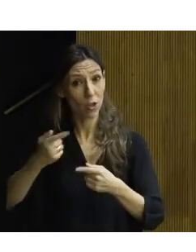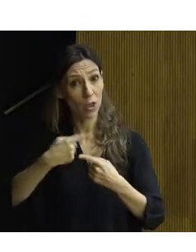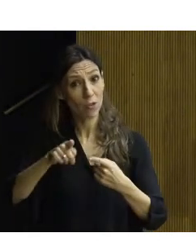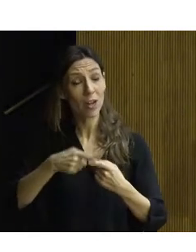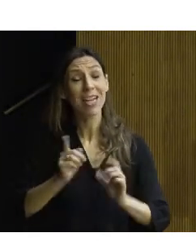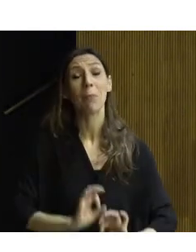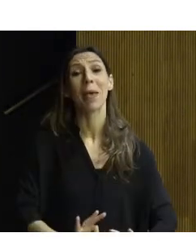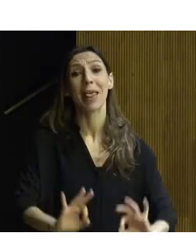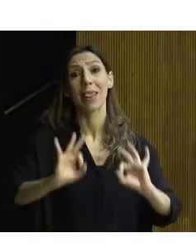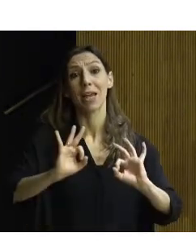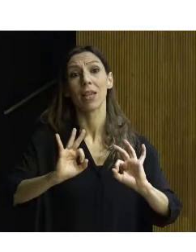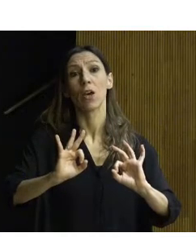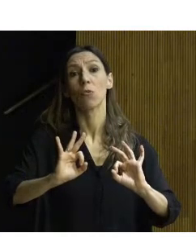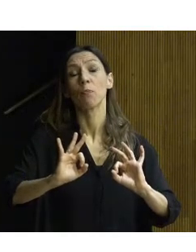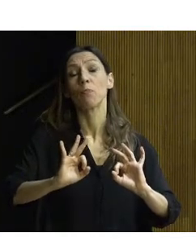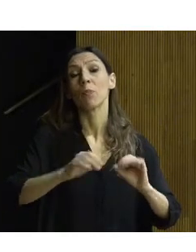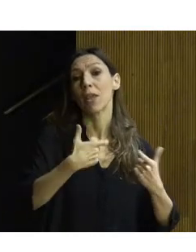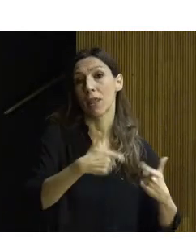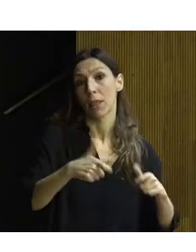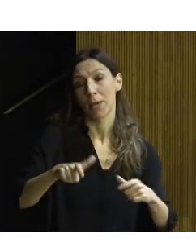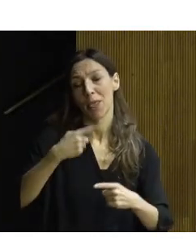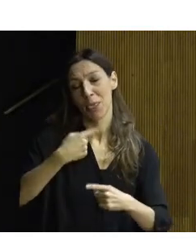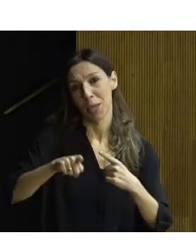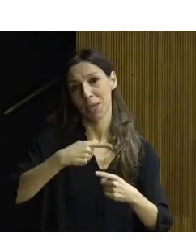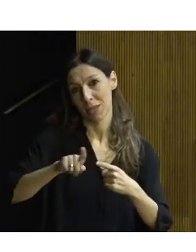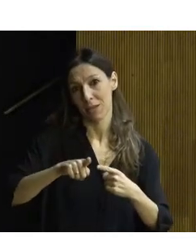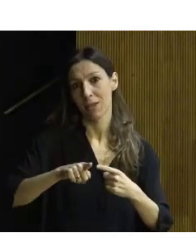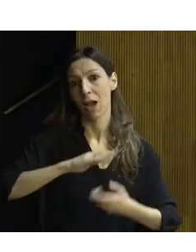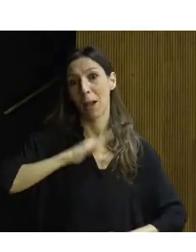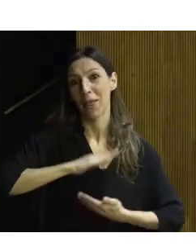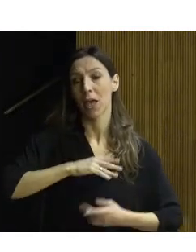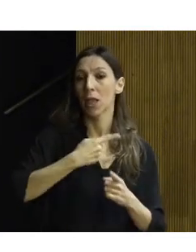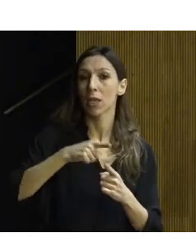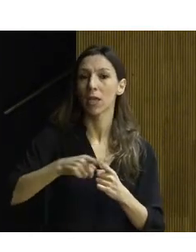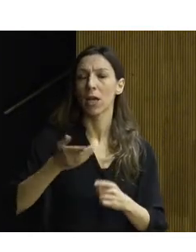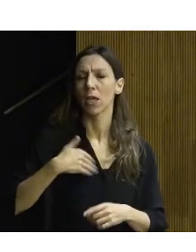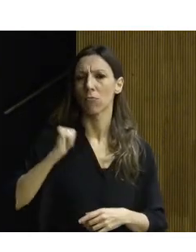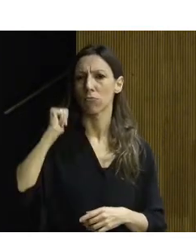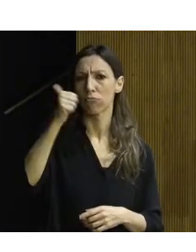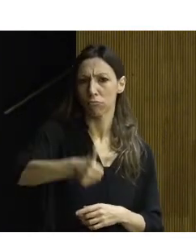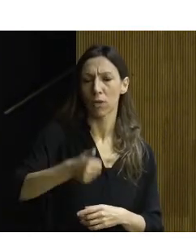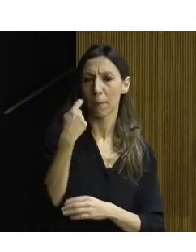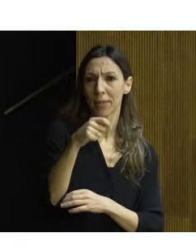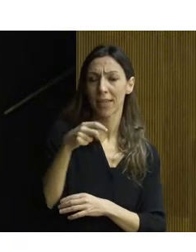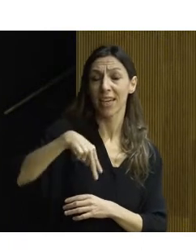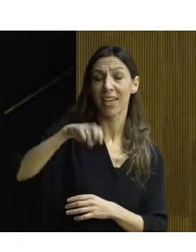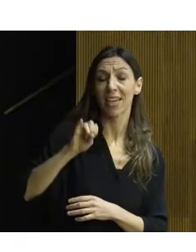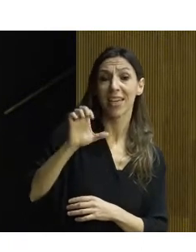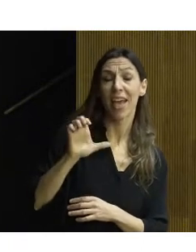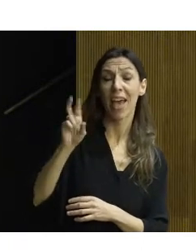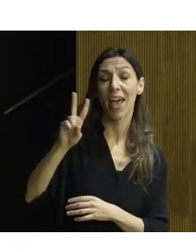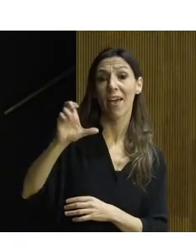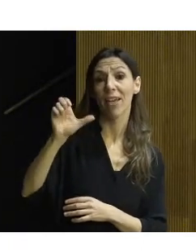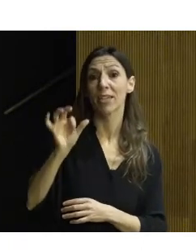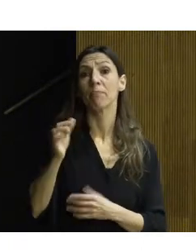en distintas capacidades. Desde hace años, bajo la presidencia de Nieves Peinado y de Fernando Machicado, he formado